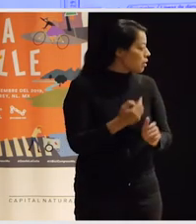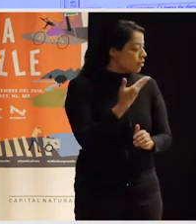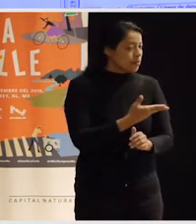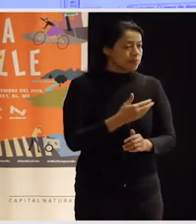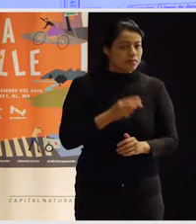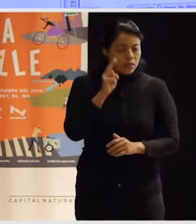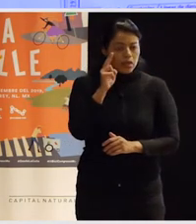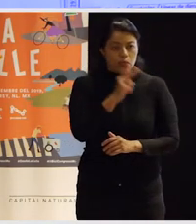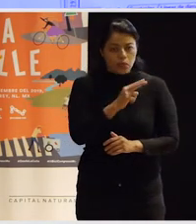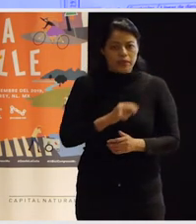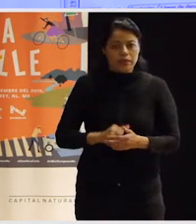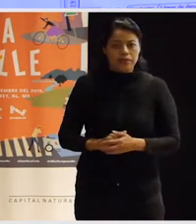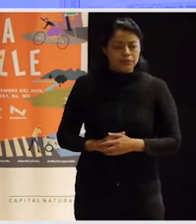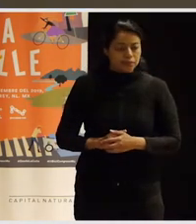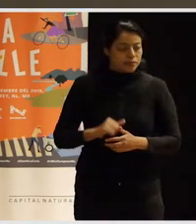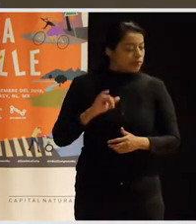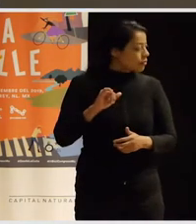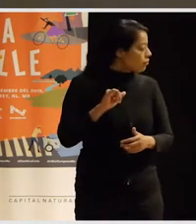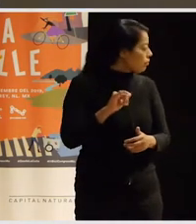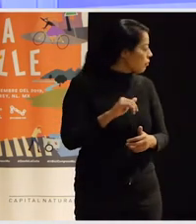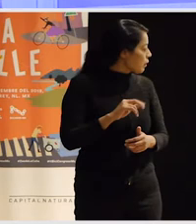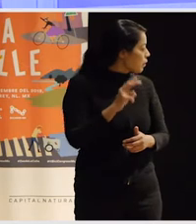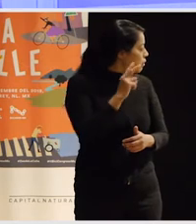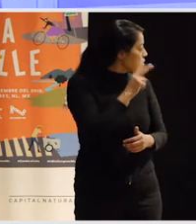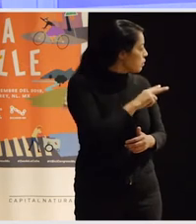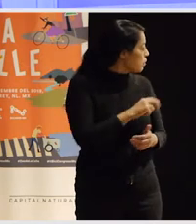¿Se ve? Se ve el póster, sí.